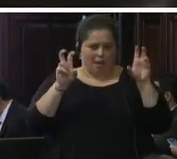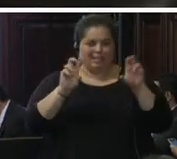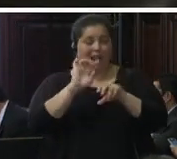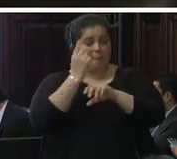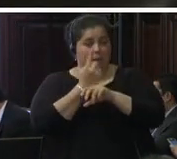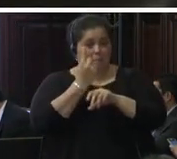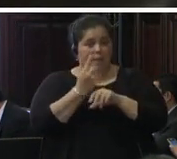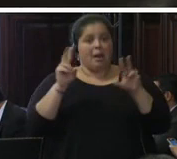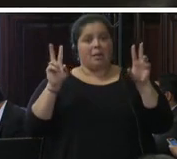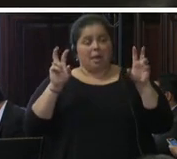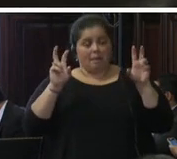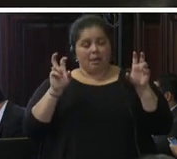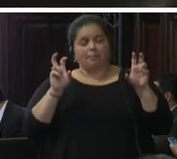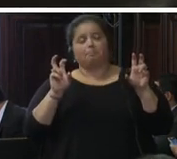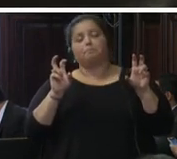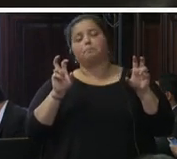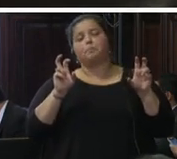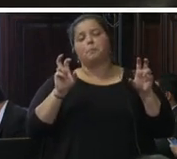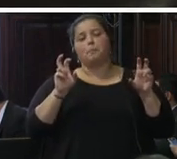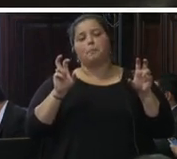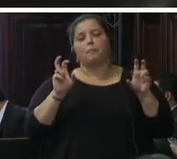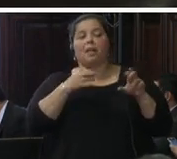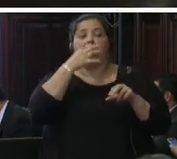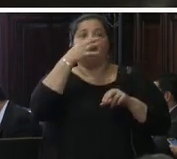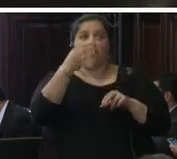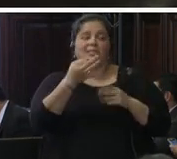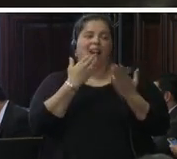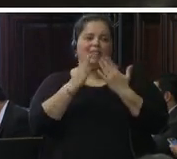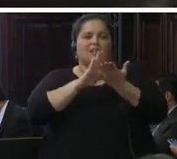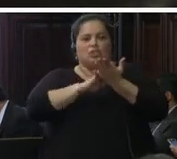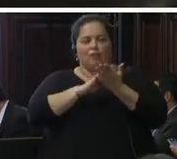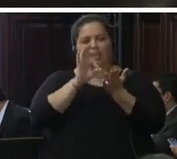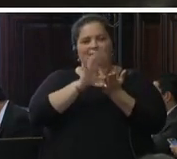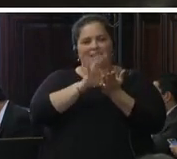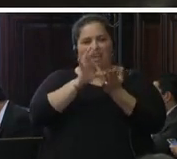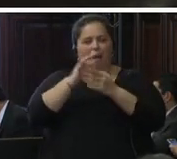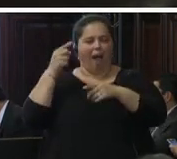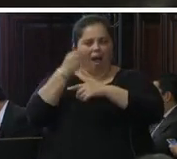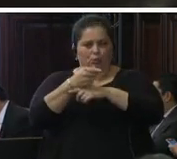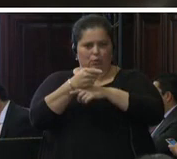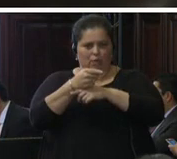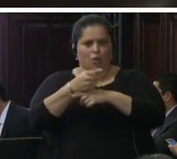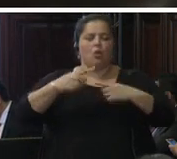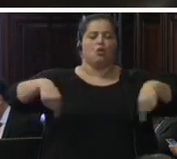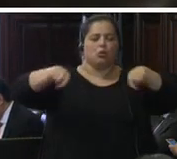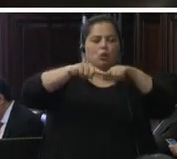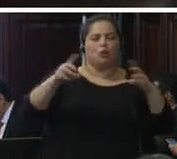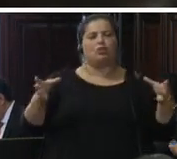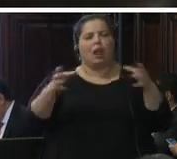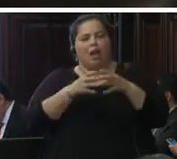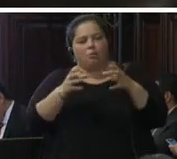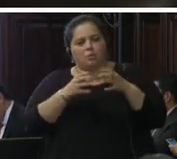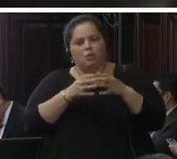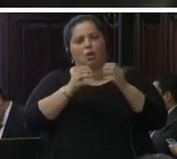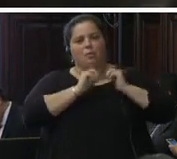es el del sistema acusatorio que nosotros en la comisión hemos